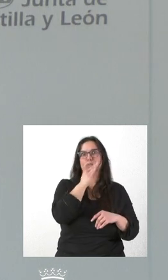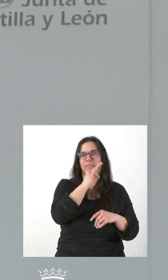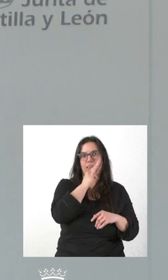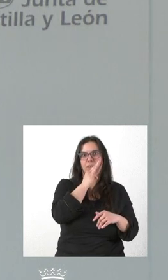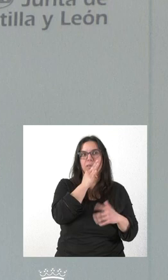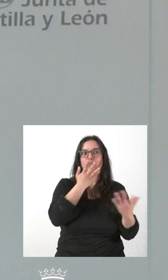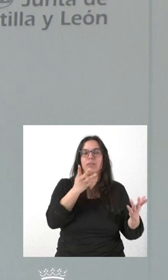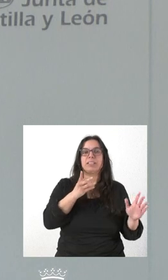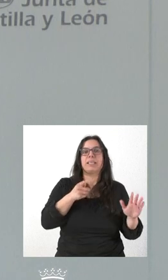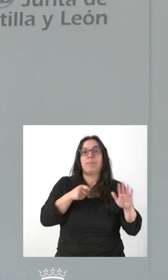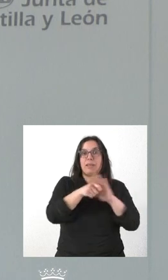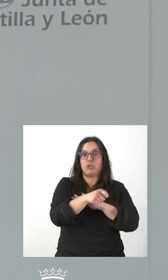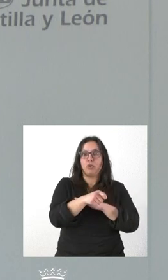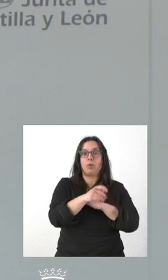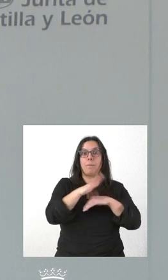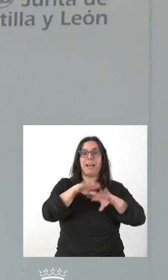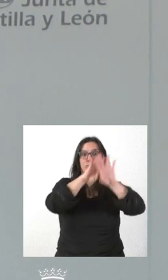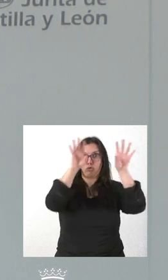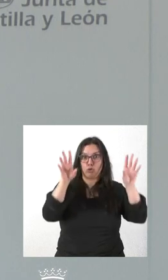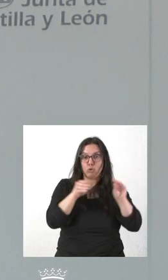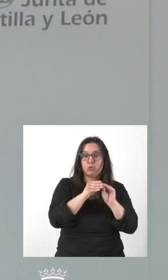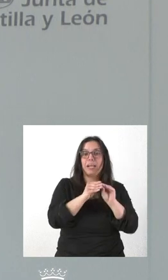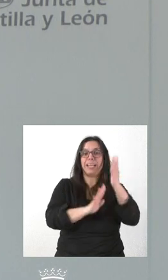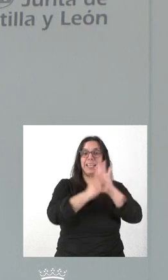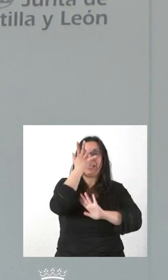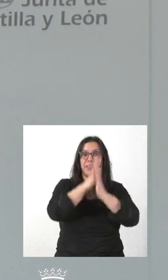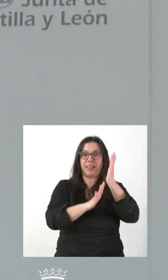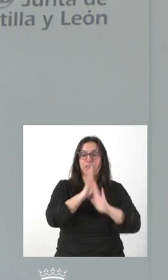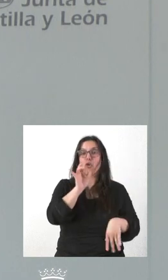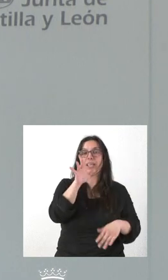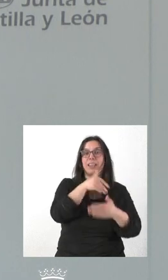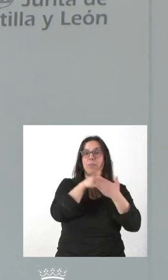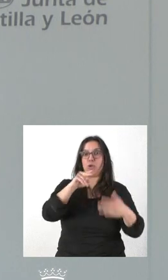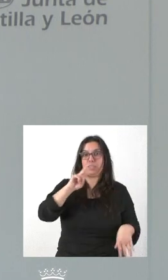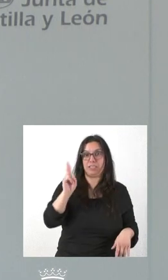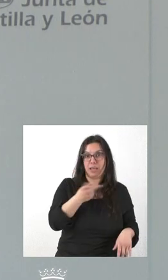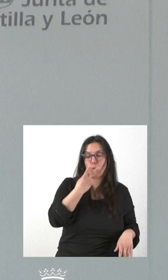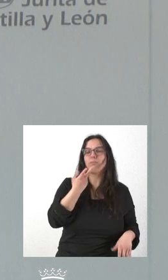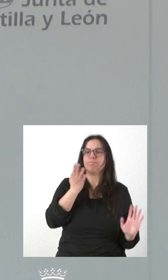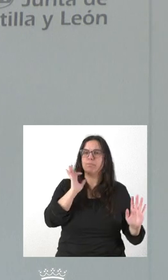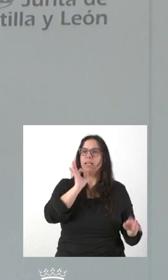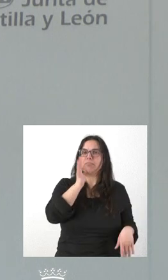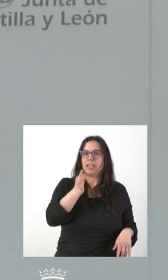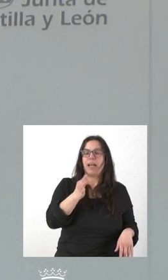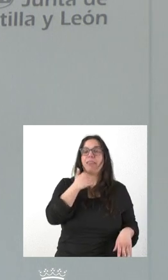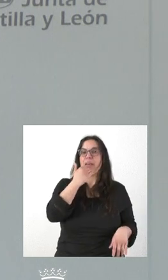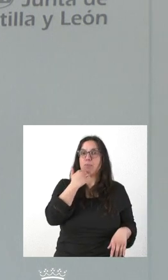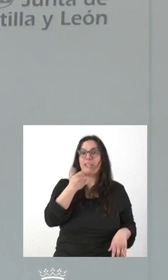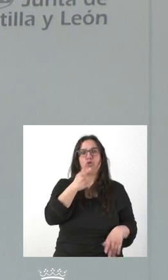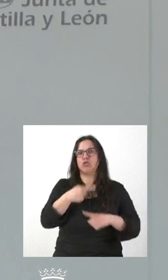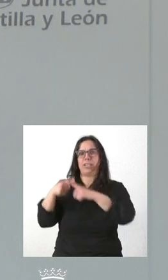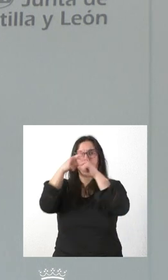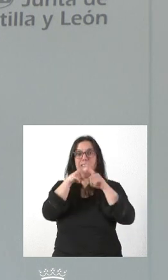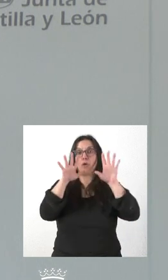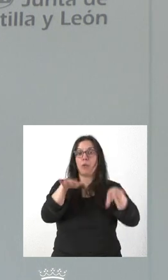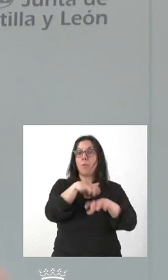inversión que le puedo informar para el conjunto de los incendios fue 15 millones de euros, pero sí que es verdad que Zamora llevó la mayor parte. Le pongo en